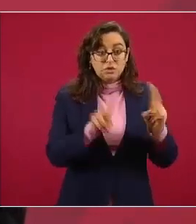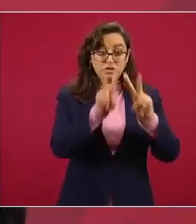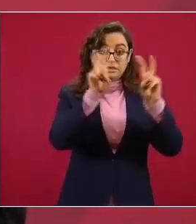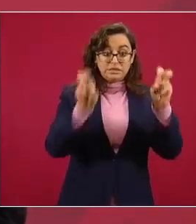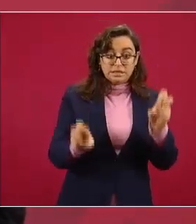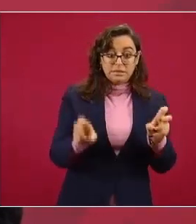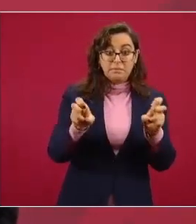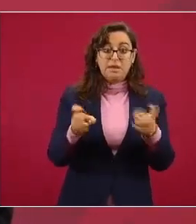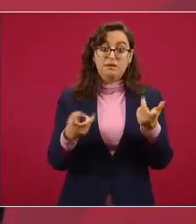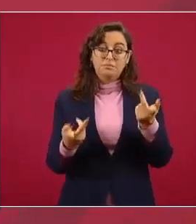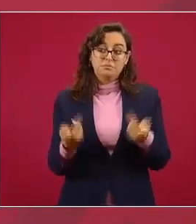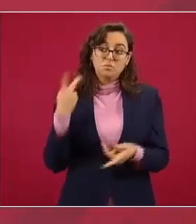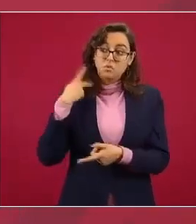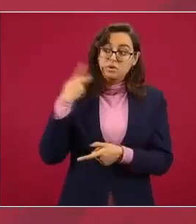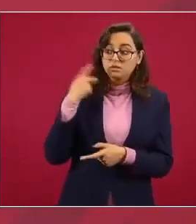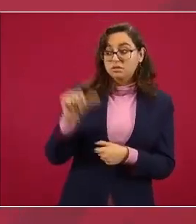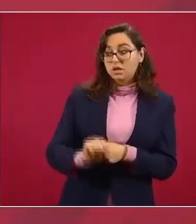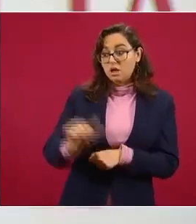reconocemos